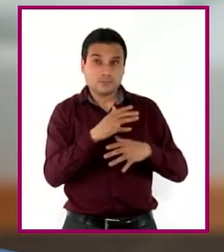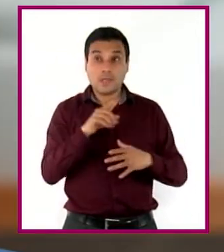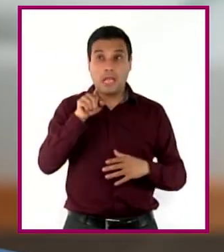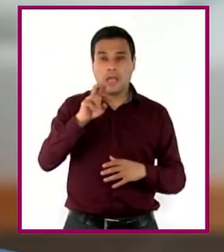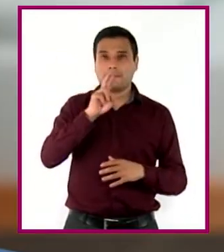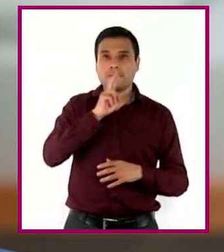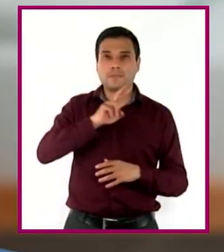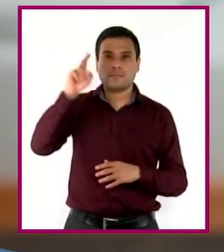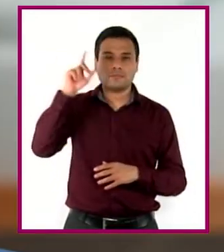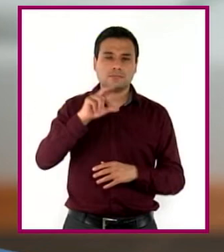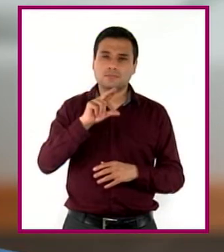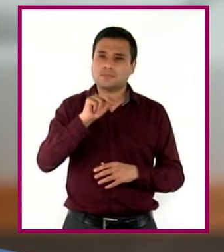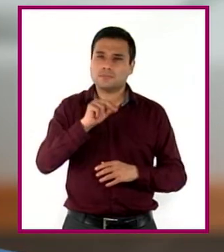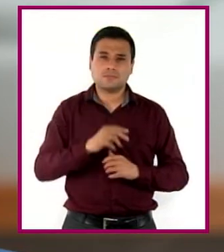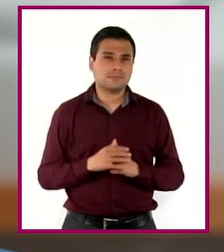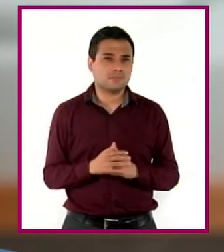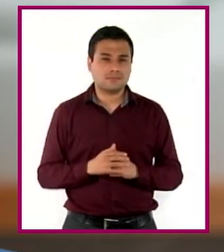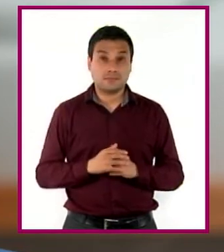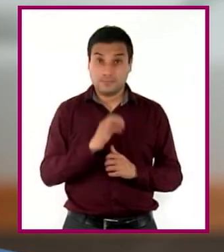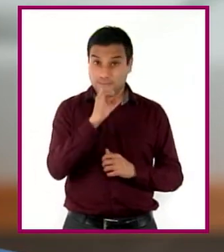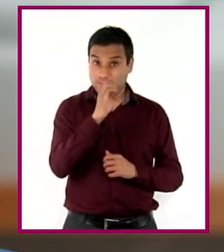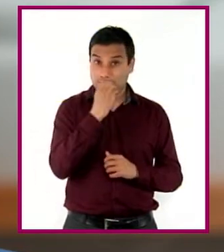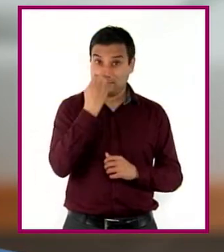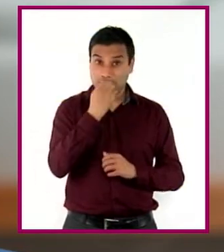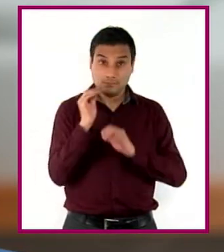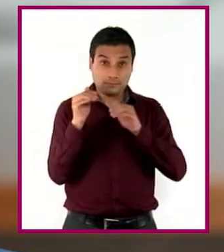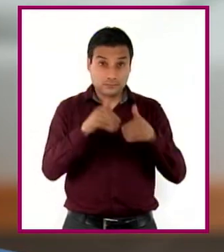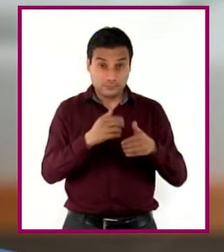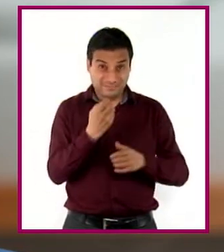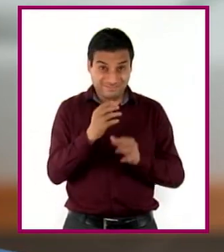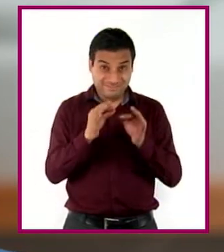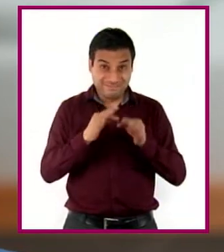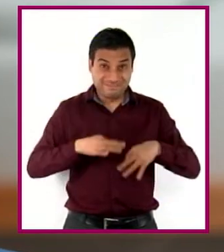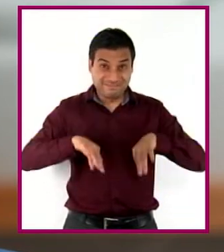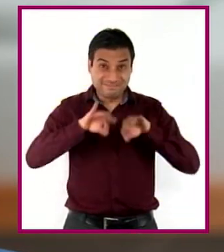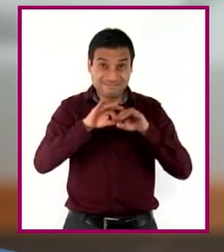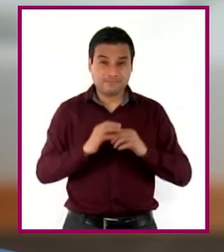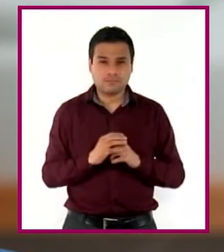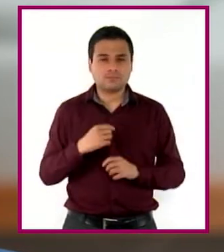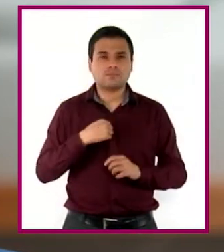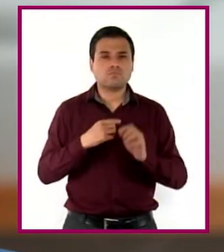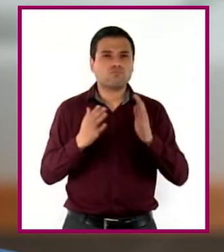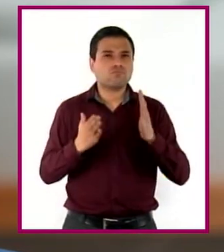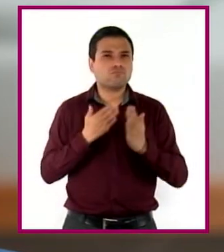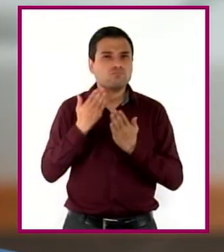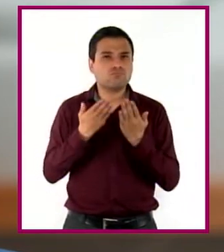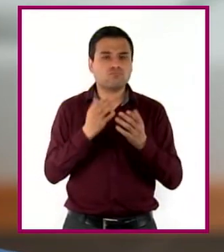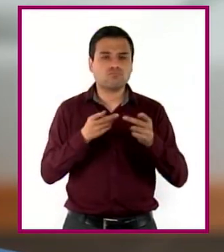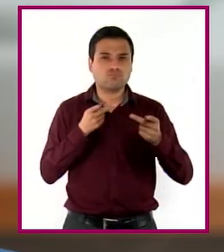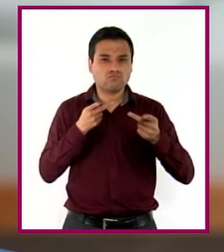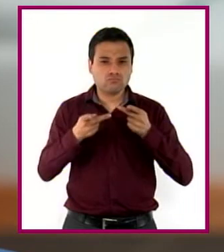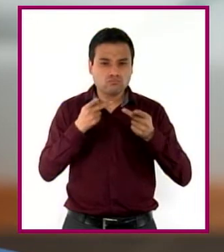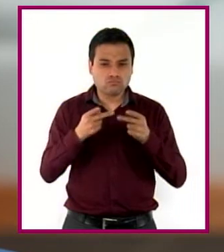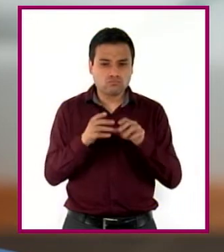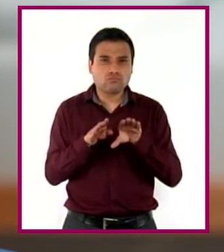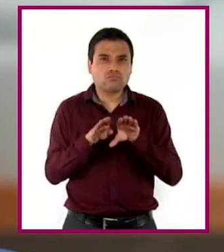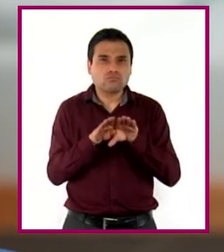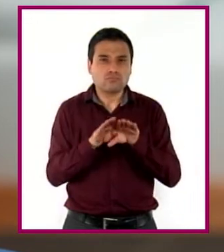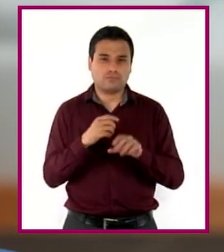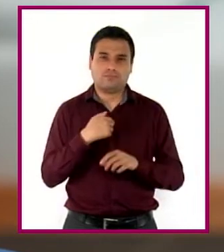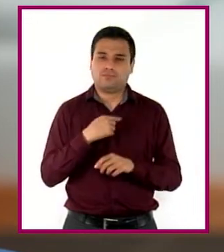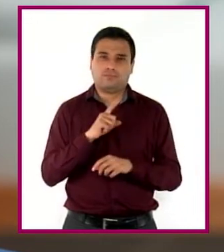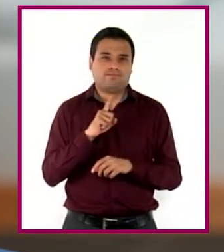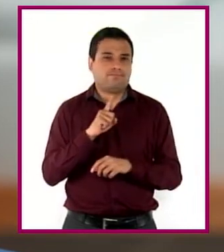yo creo que ni siquiera es estar en una escuela lo que hace que uno sea estudiante. Ser estudiante, prepararse, depende más bien de uno,